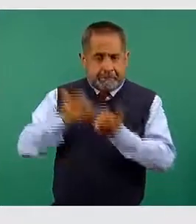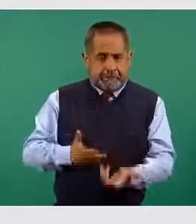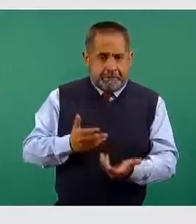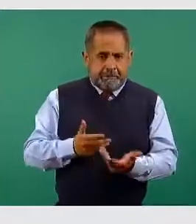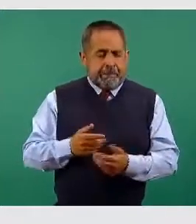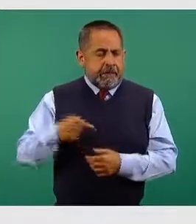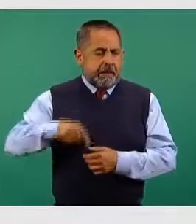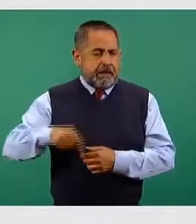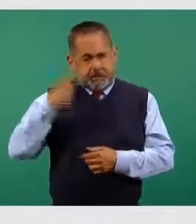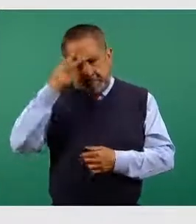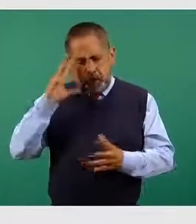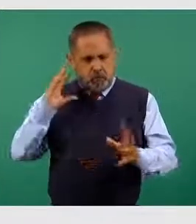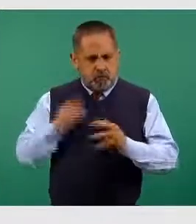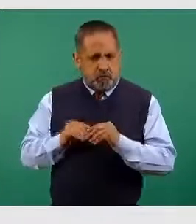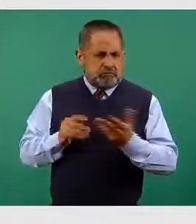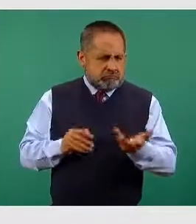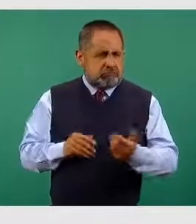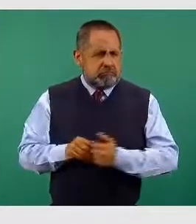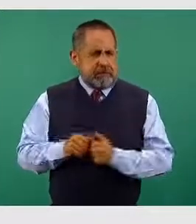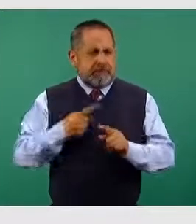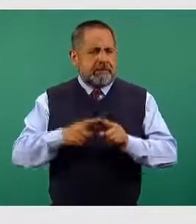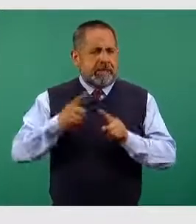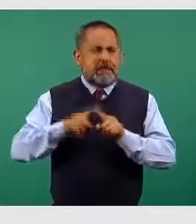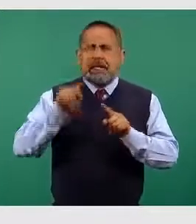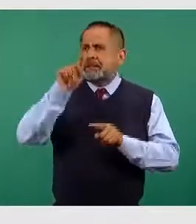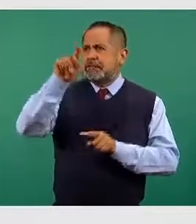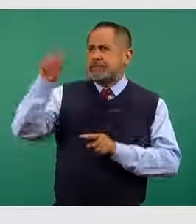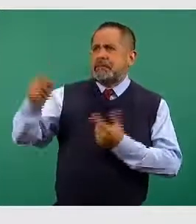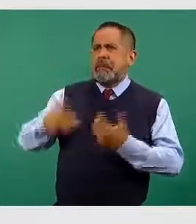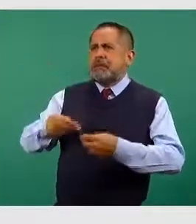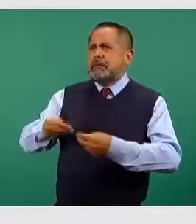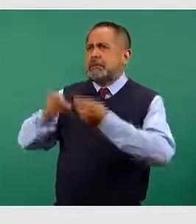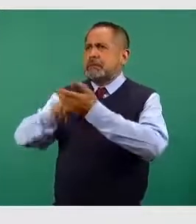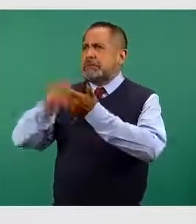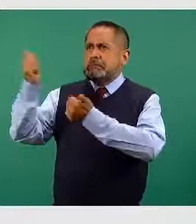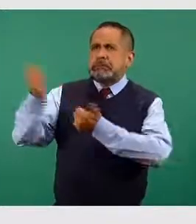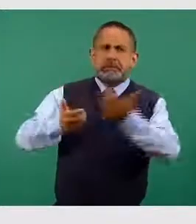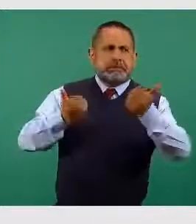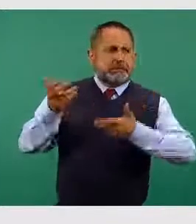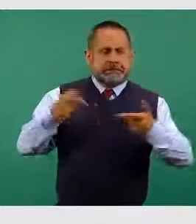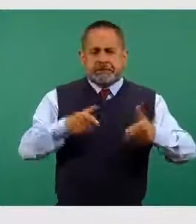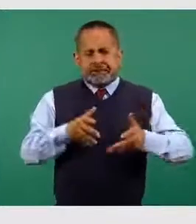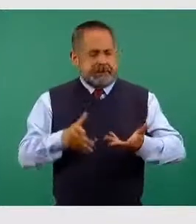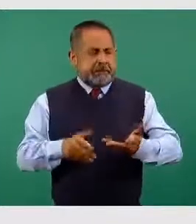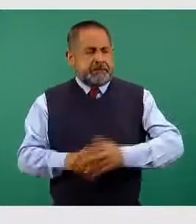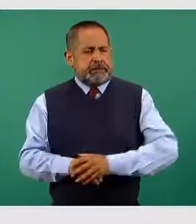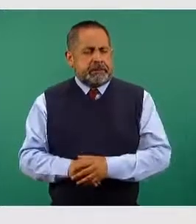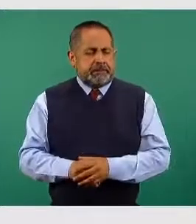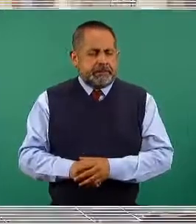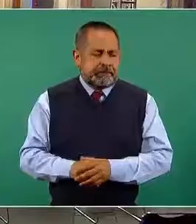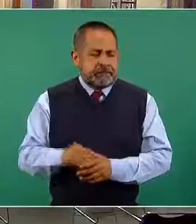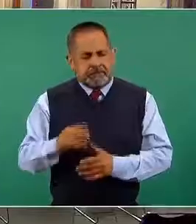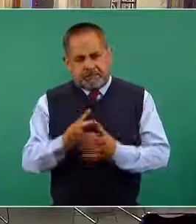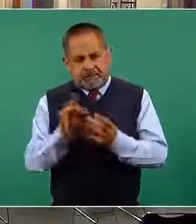en nuestro país de las diferentes marcas que tenemos disponibles y de las cuales ya